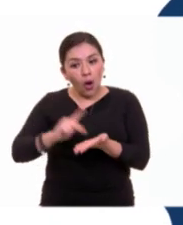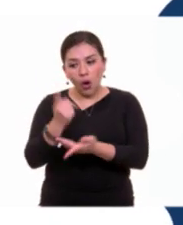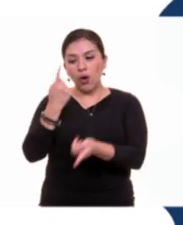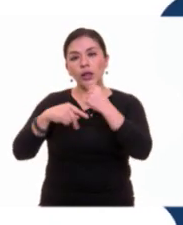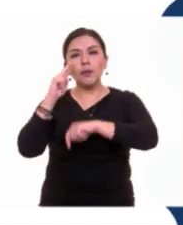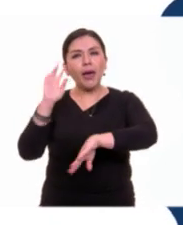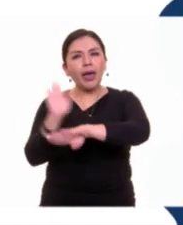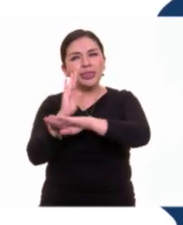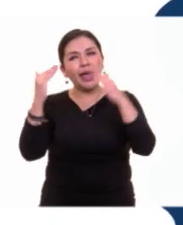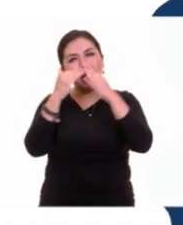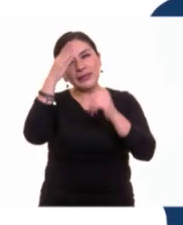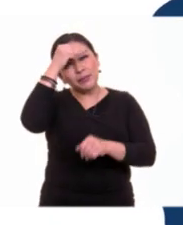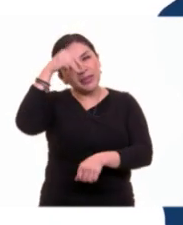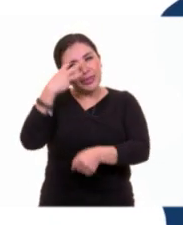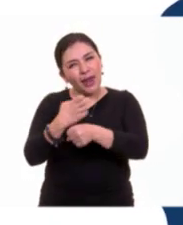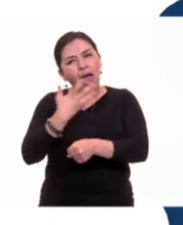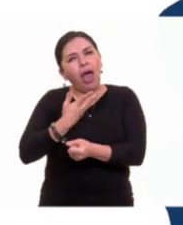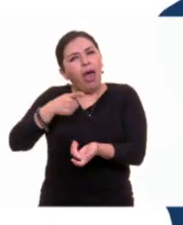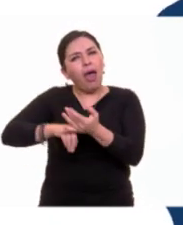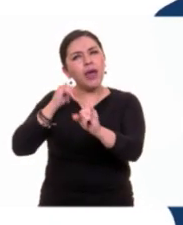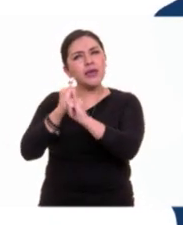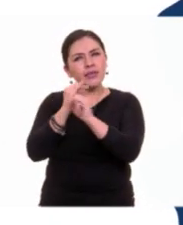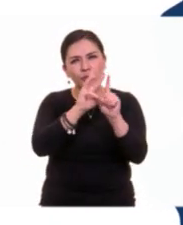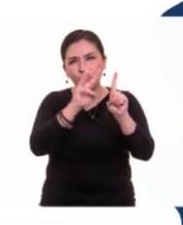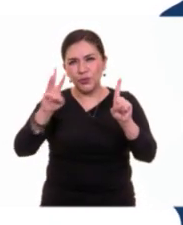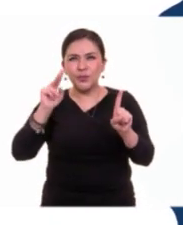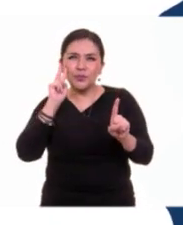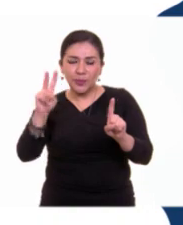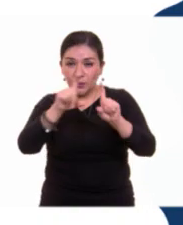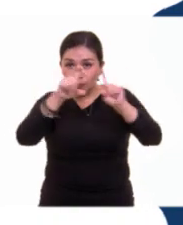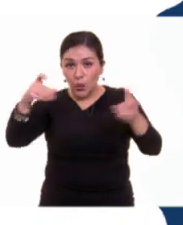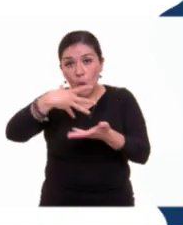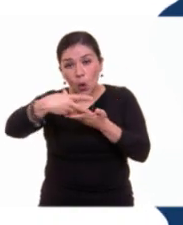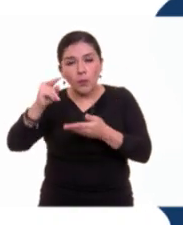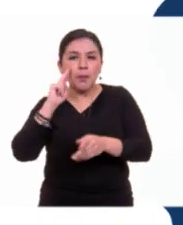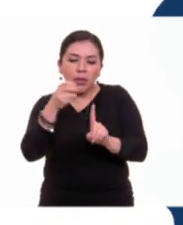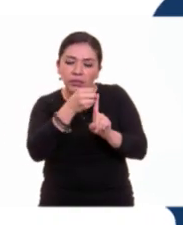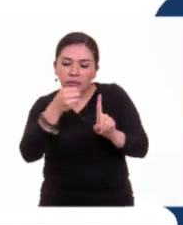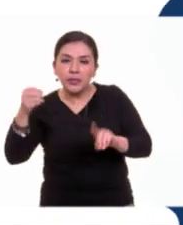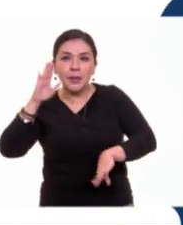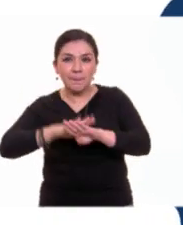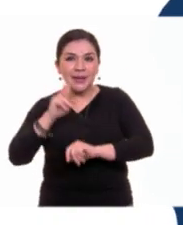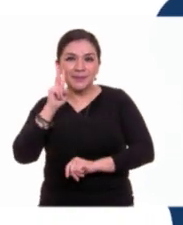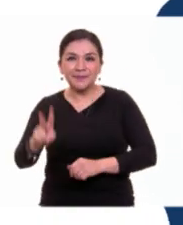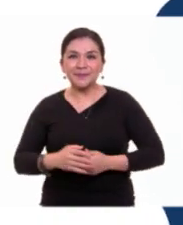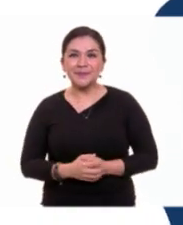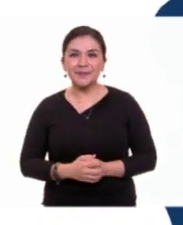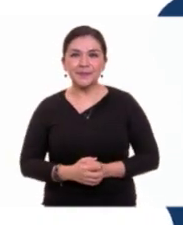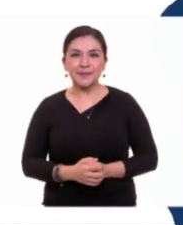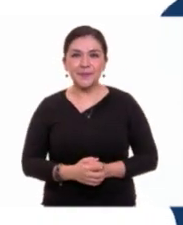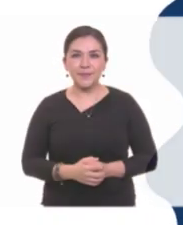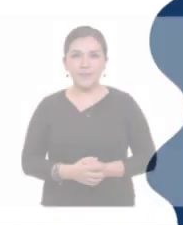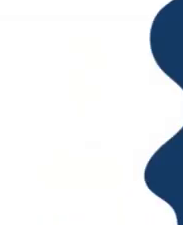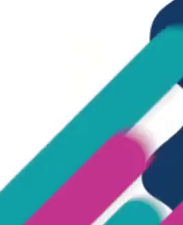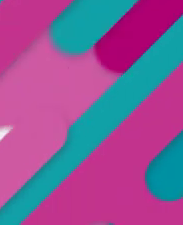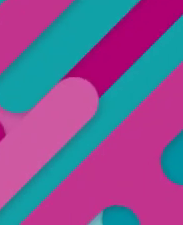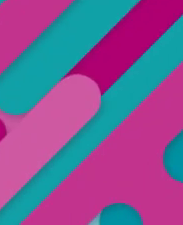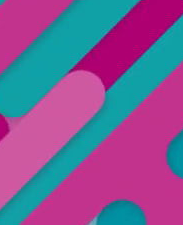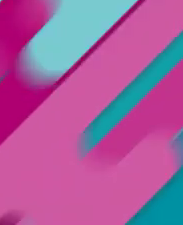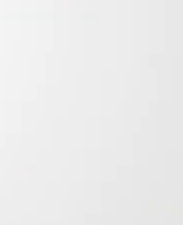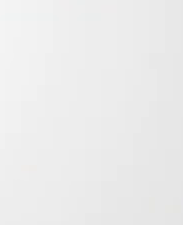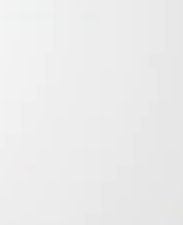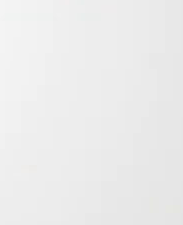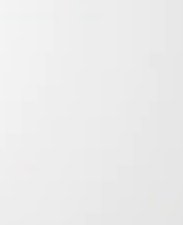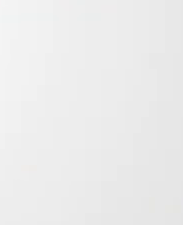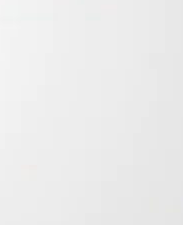programas de Aprende en Casa, los puedes encontrar en la siguiente liga. AprendenCasa.cep.gob.mx